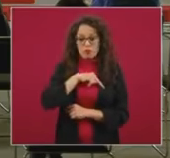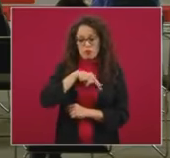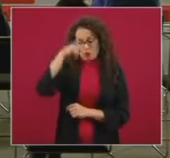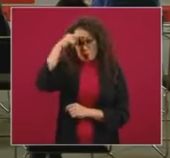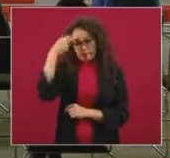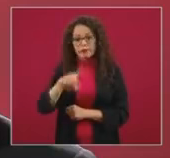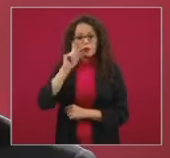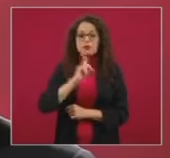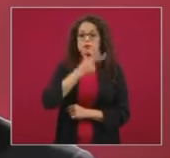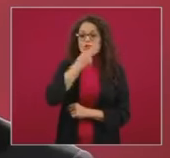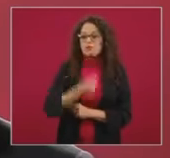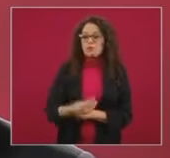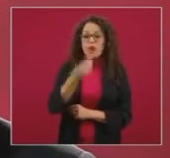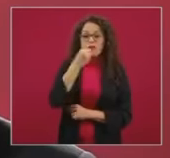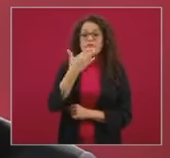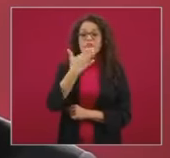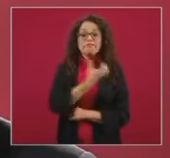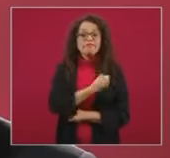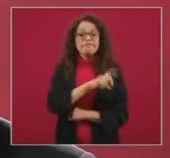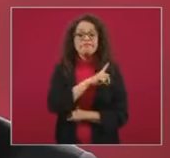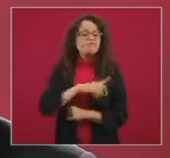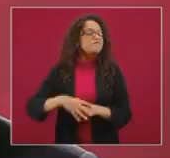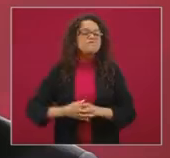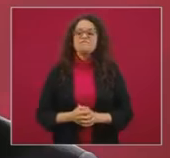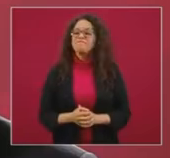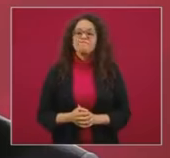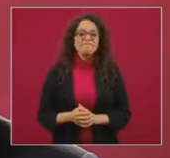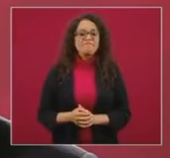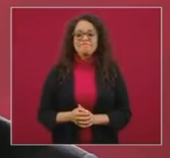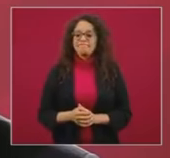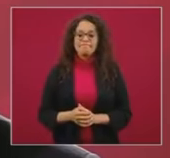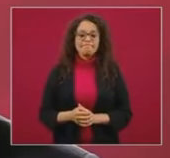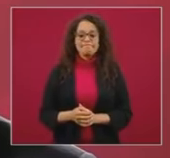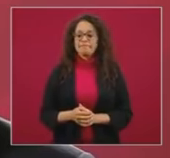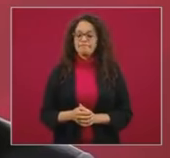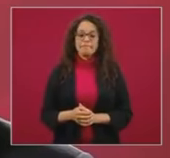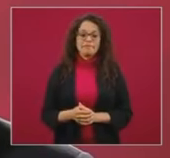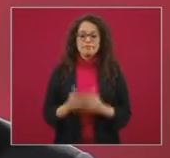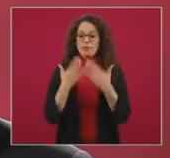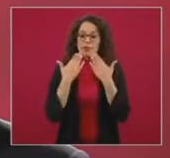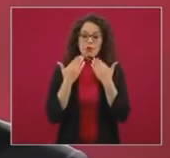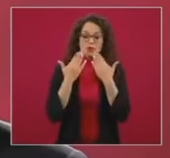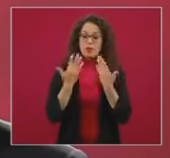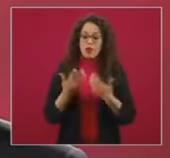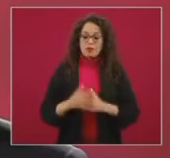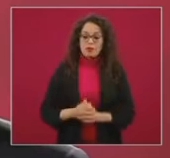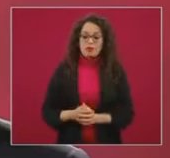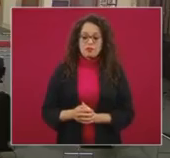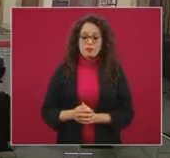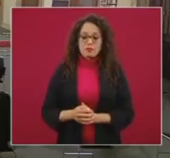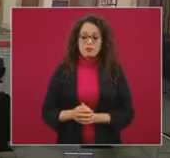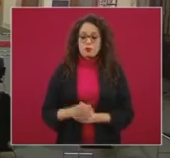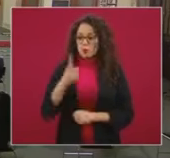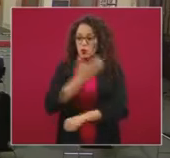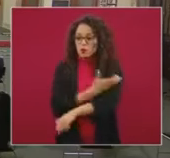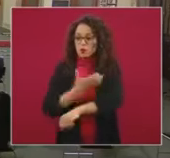los mexicanos. Y me llamó la atención que el comentario de una colega decía a pesar de la diversidad